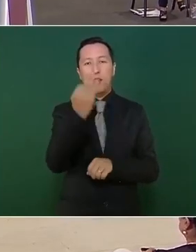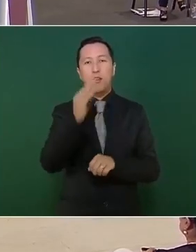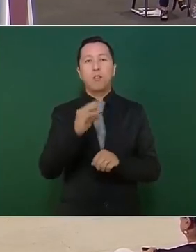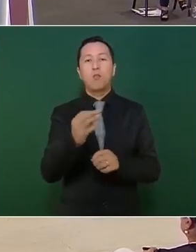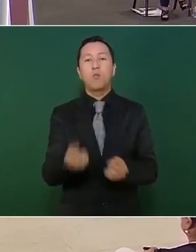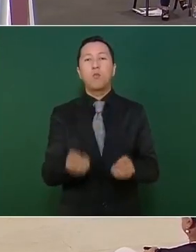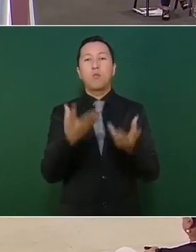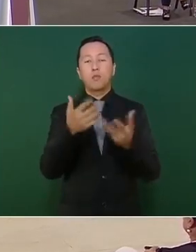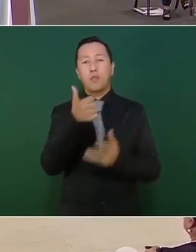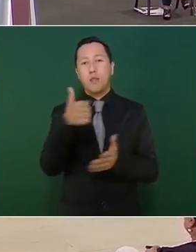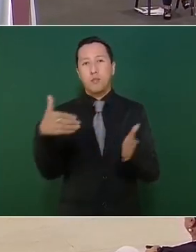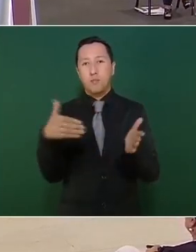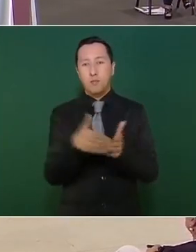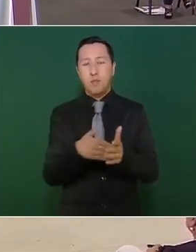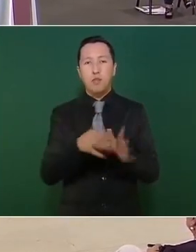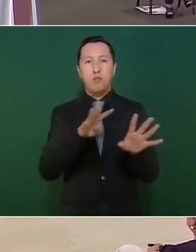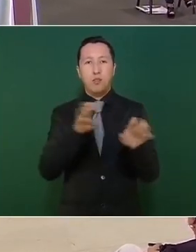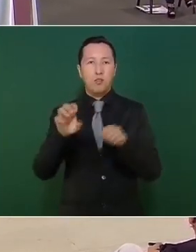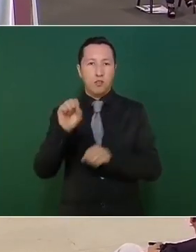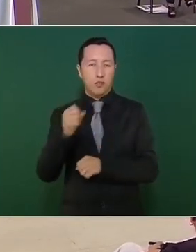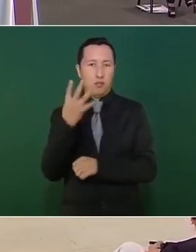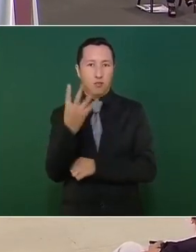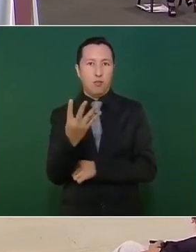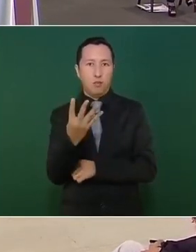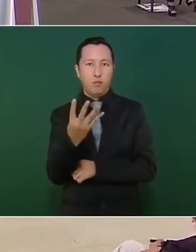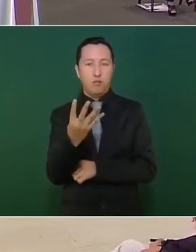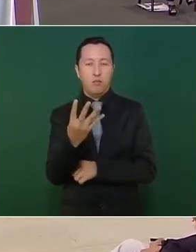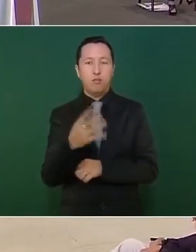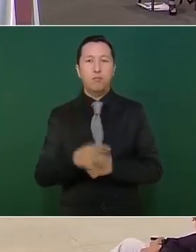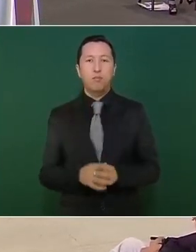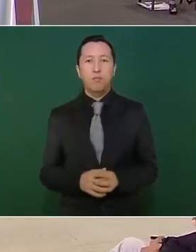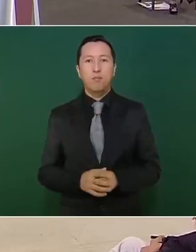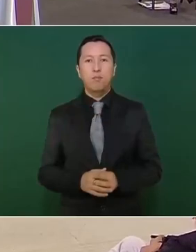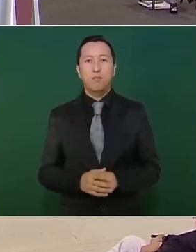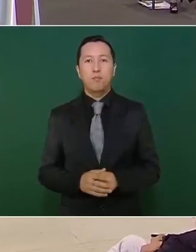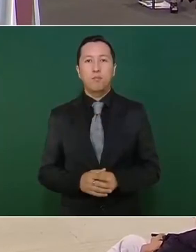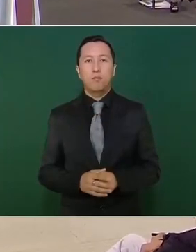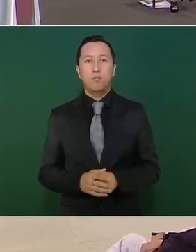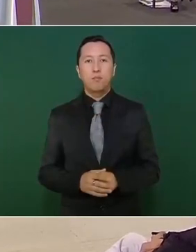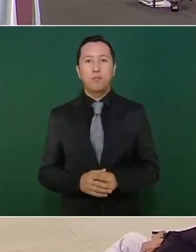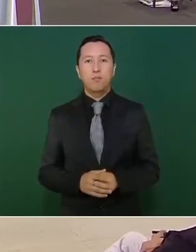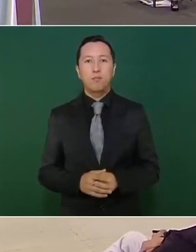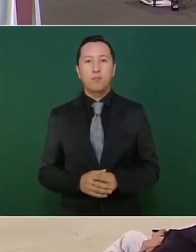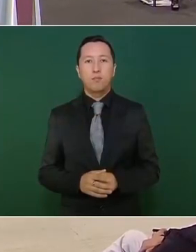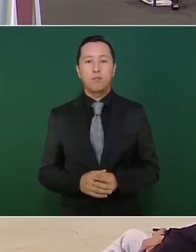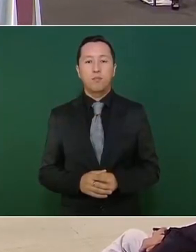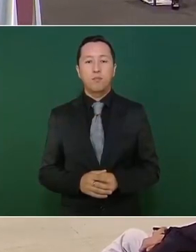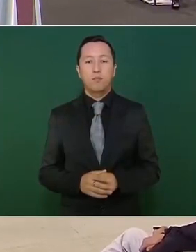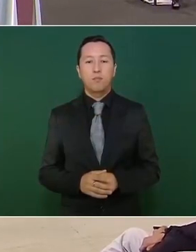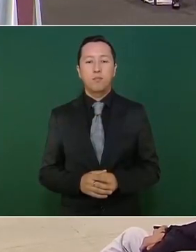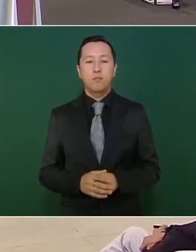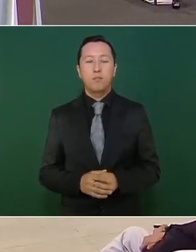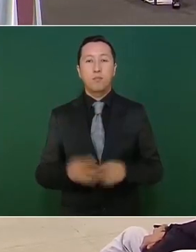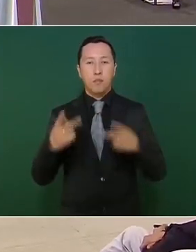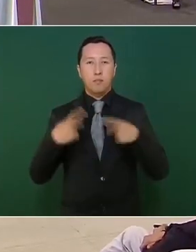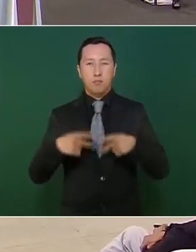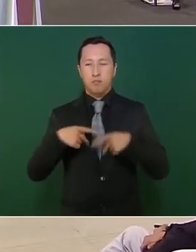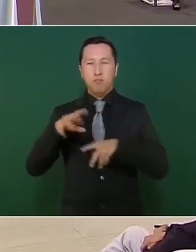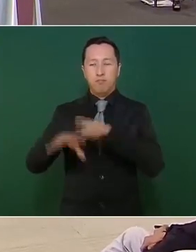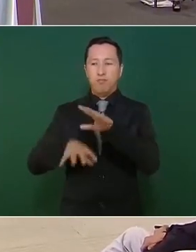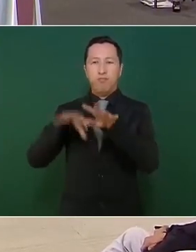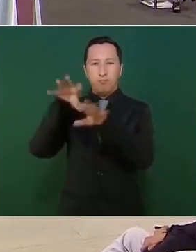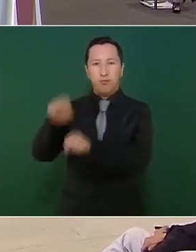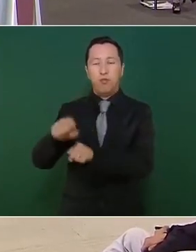de seis mil 964. Siguiente. En cuanto a extradiciones, se